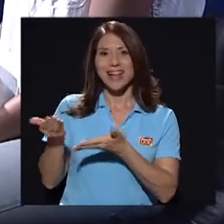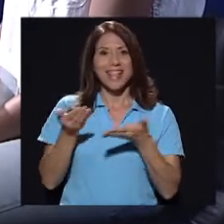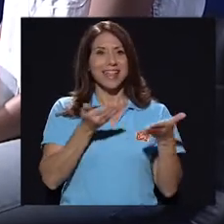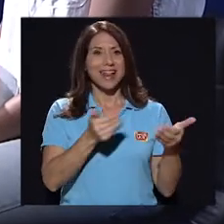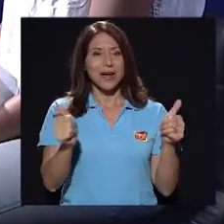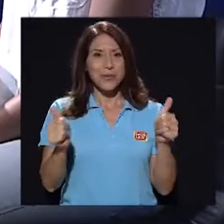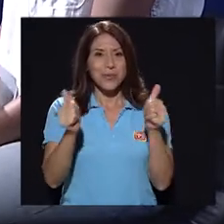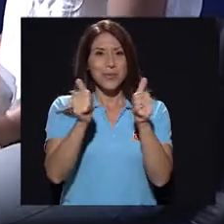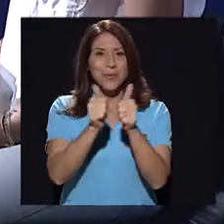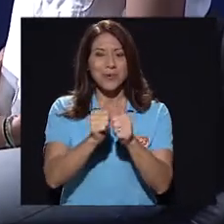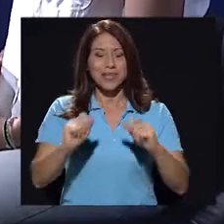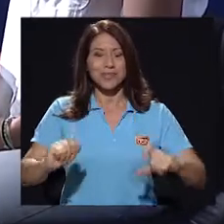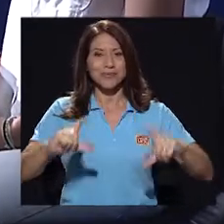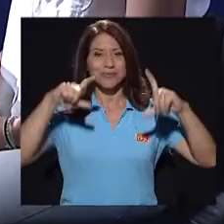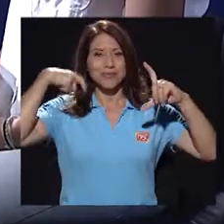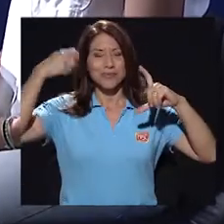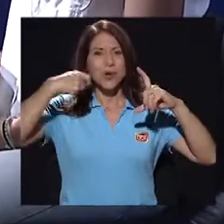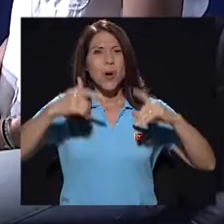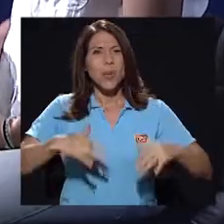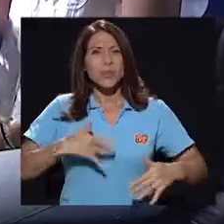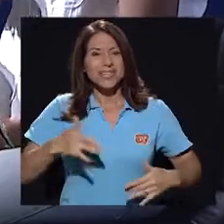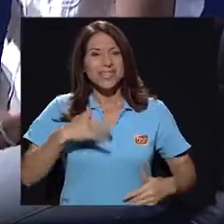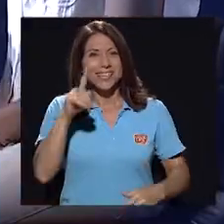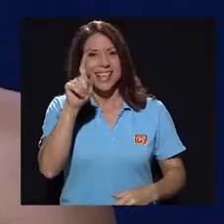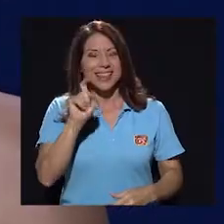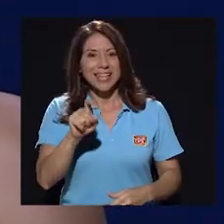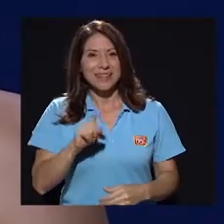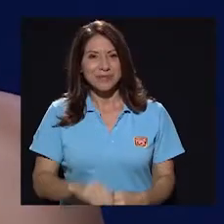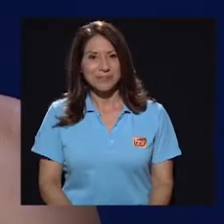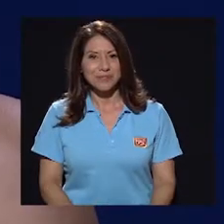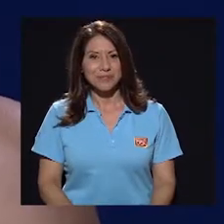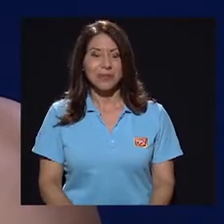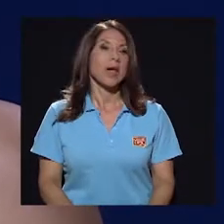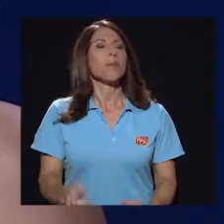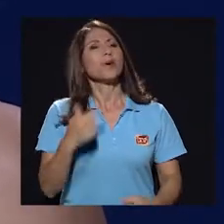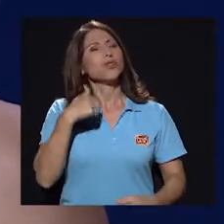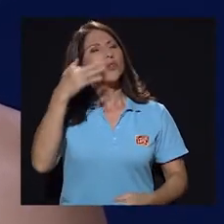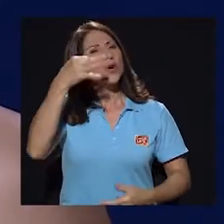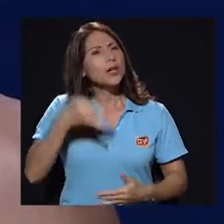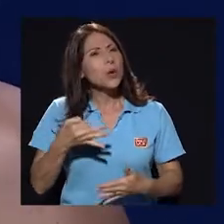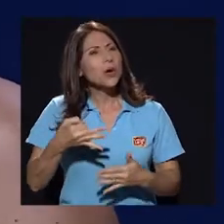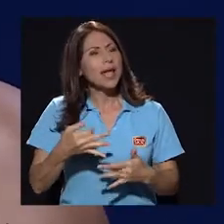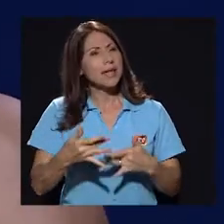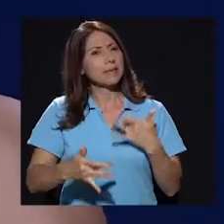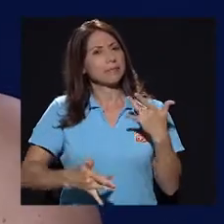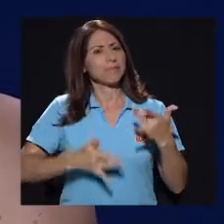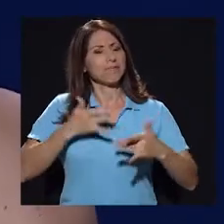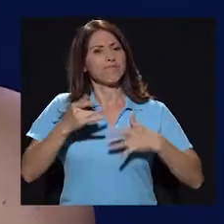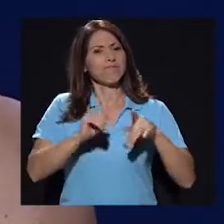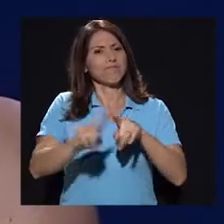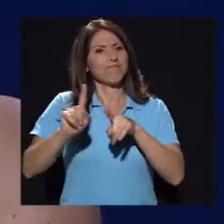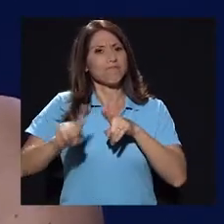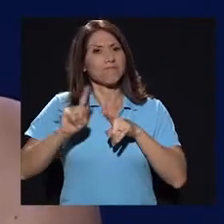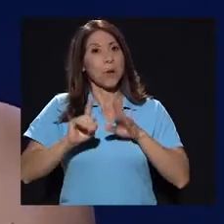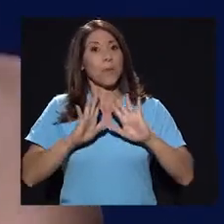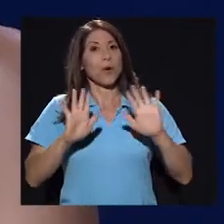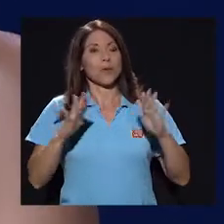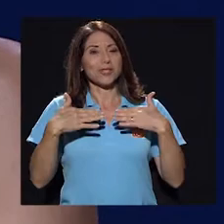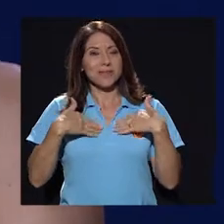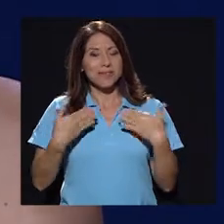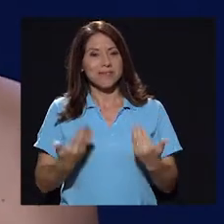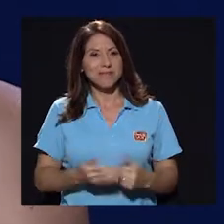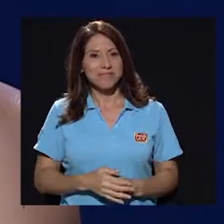juntas en la gran pantalla. ¿Cómo se sienten? Bueno, yo creo que hay como varios sentimientos, por lo menos en mí.